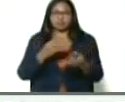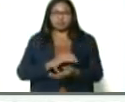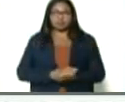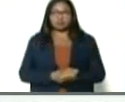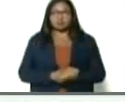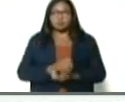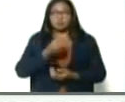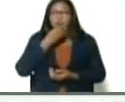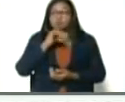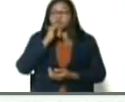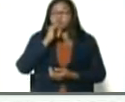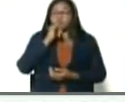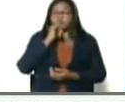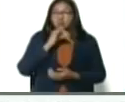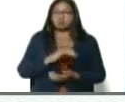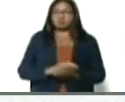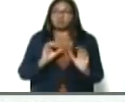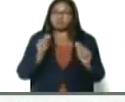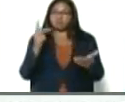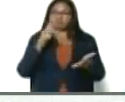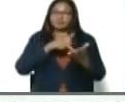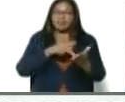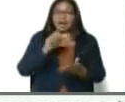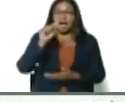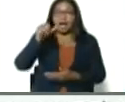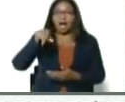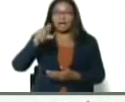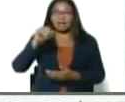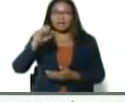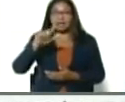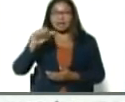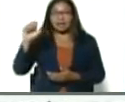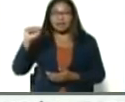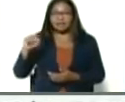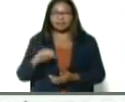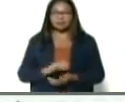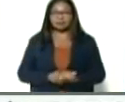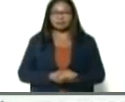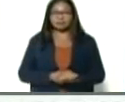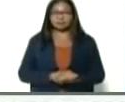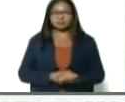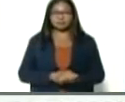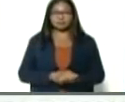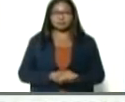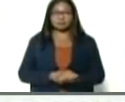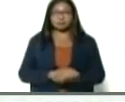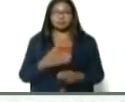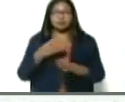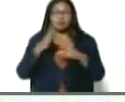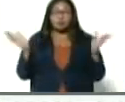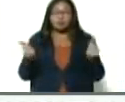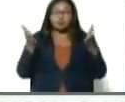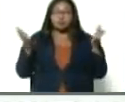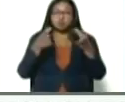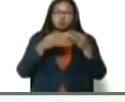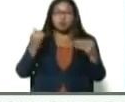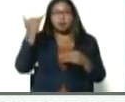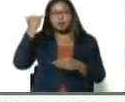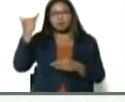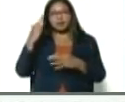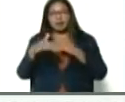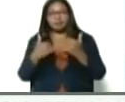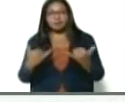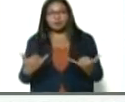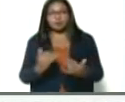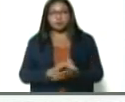Buenas noticias. Y llegó Aquiles, llegó Aquiles, ¿vale? Y con Aquiles vamos entonces a impulsar todas estas ideas que trae